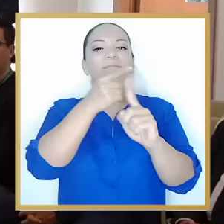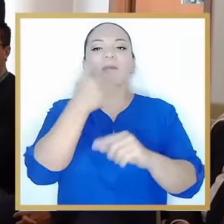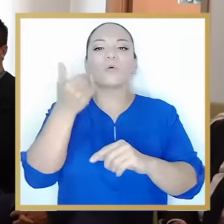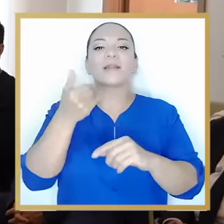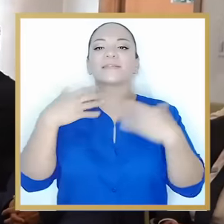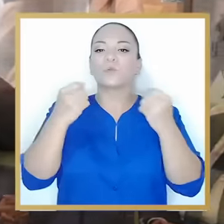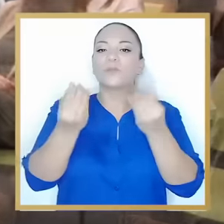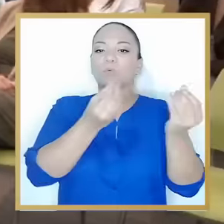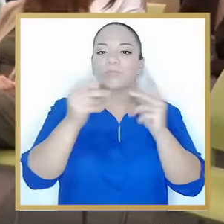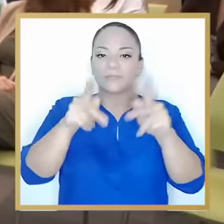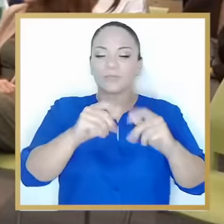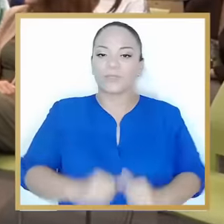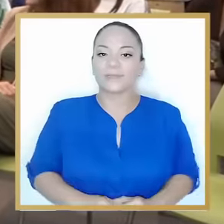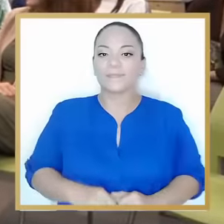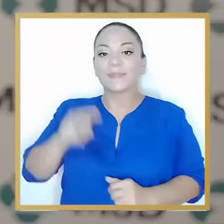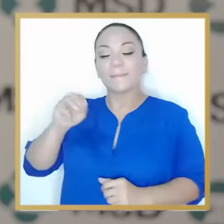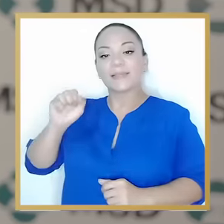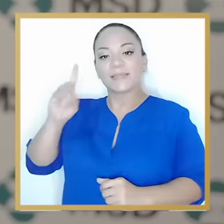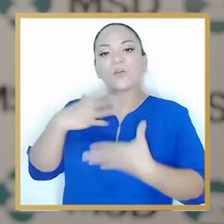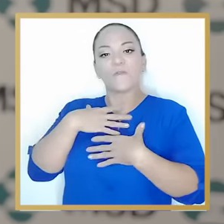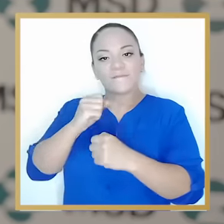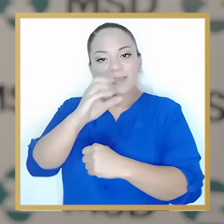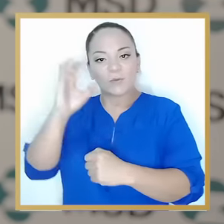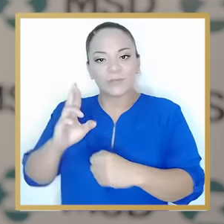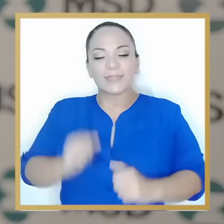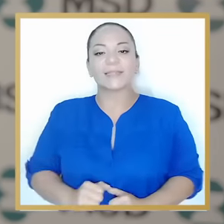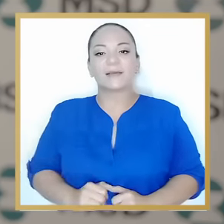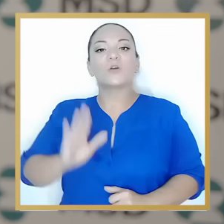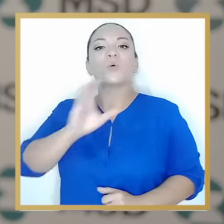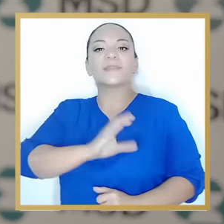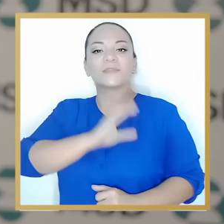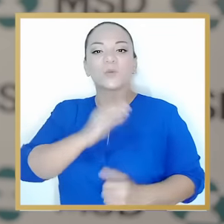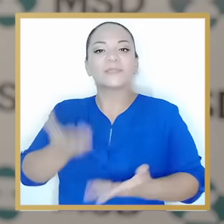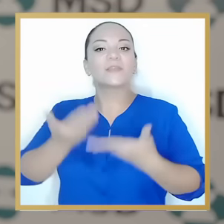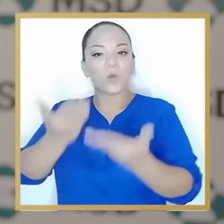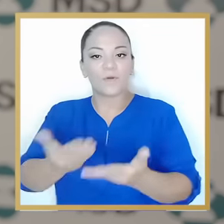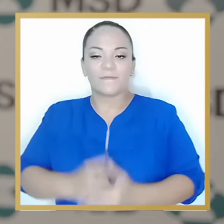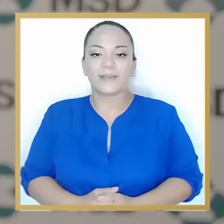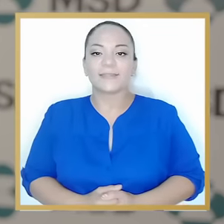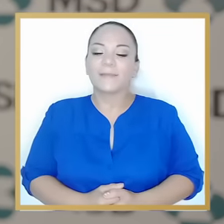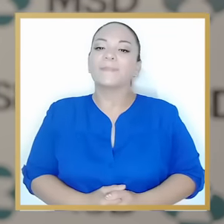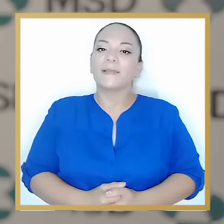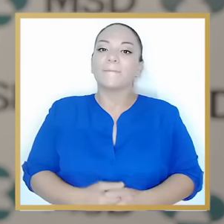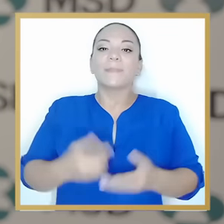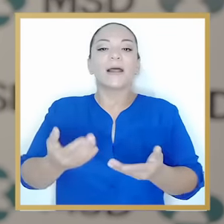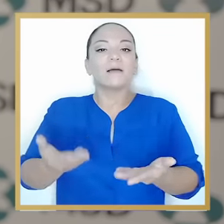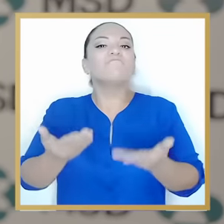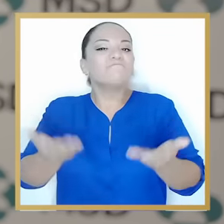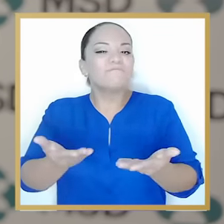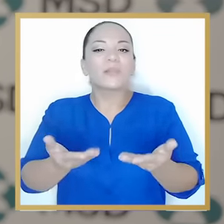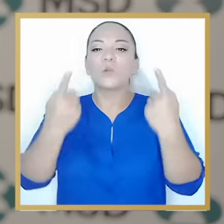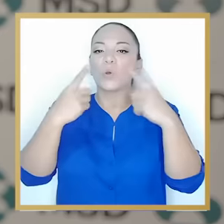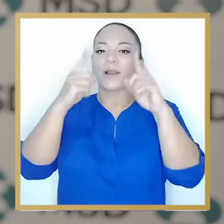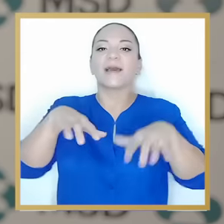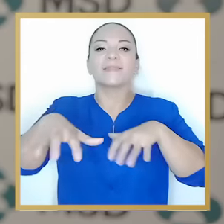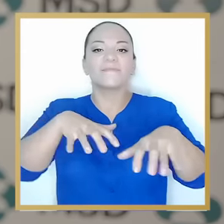de mejorar la salud de muchas personas. MSD confía en Costa Rica por las condiciones que ofrece para la